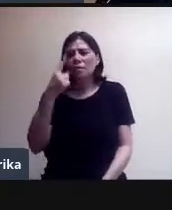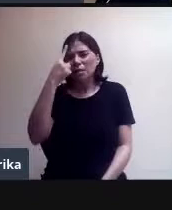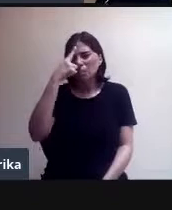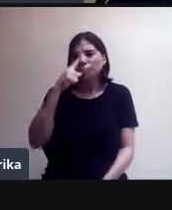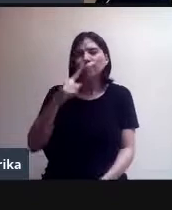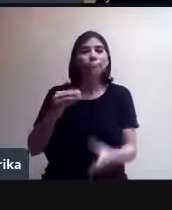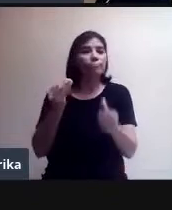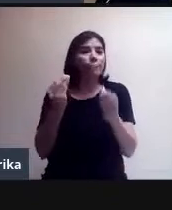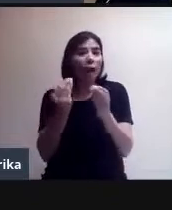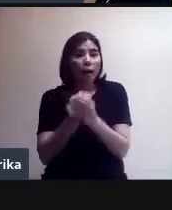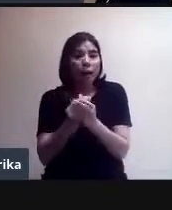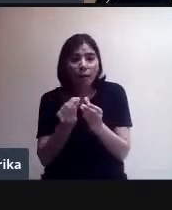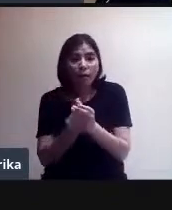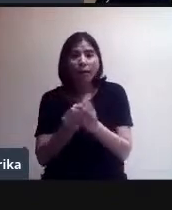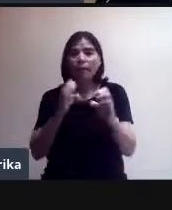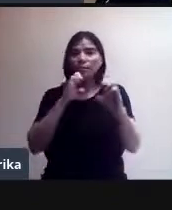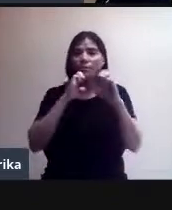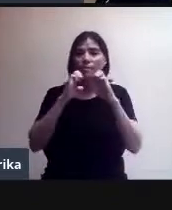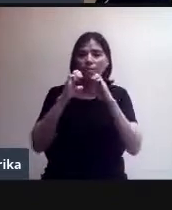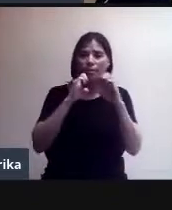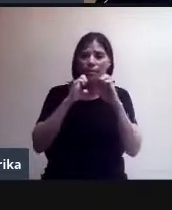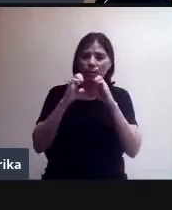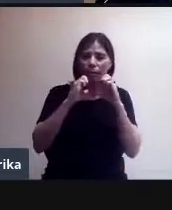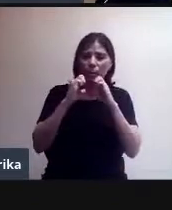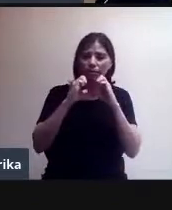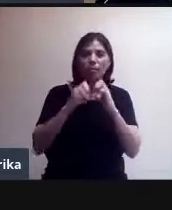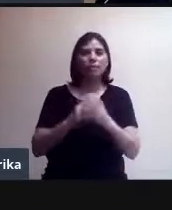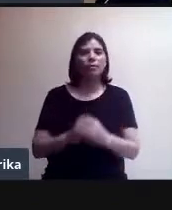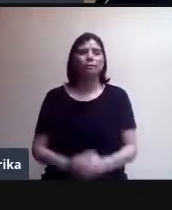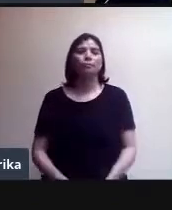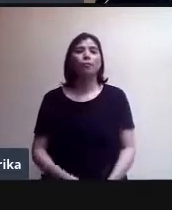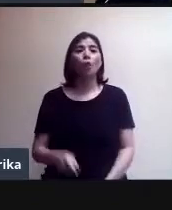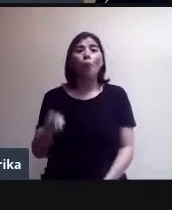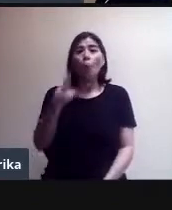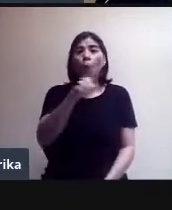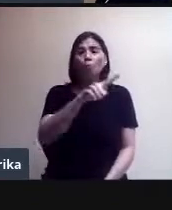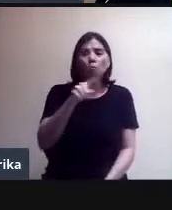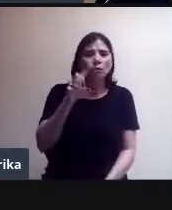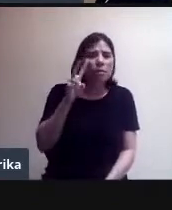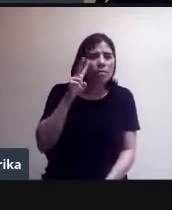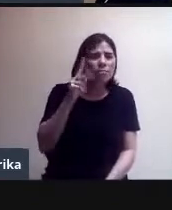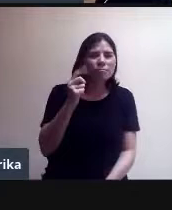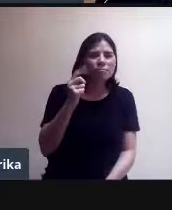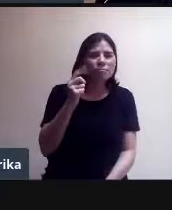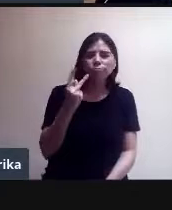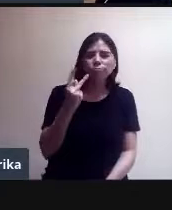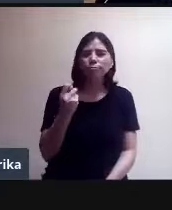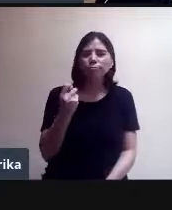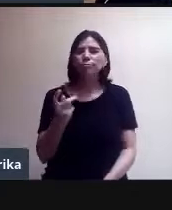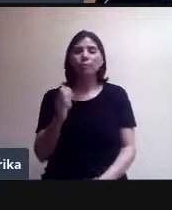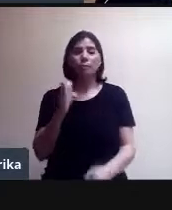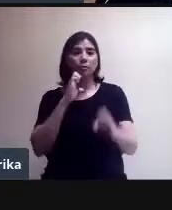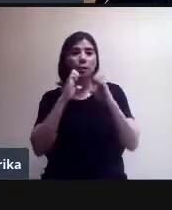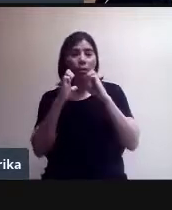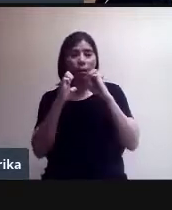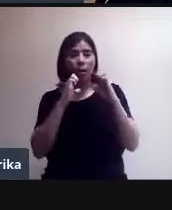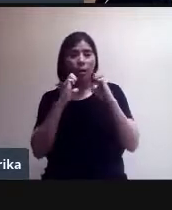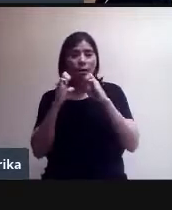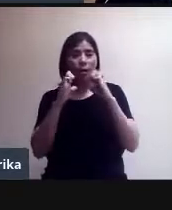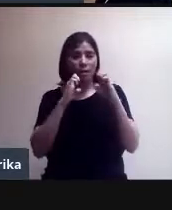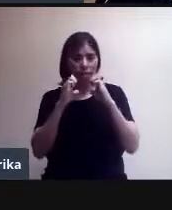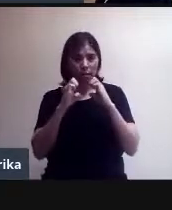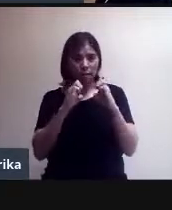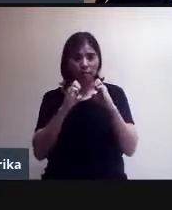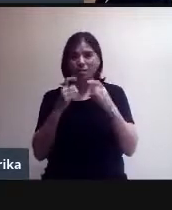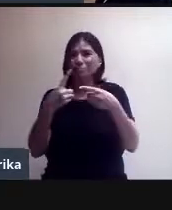para hacer entrevistas. Seguramente ustedes ven, todos los días vemos en la televisión que hay entrevistas que se llevan a cabo